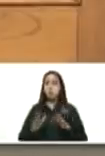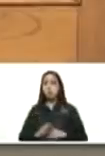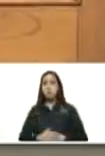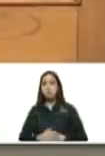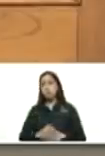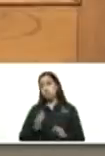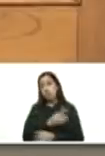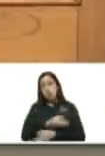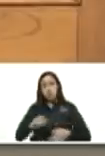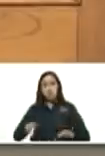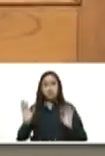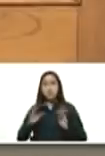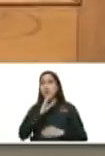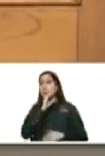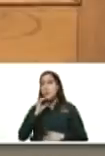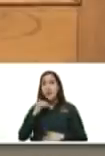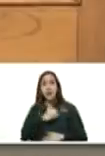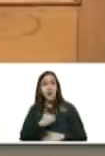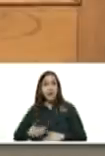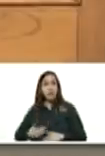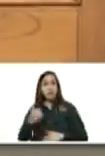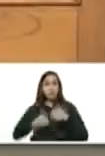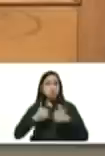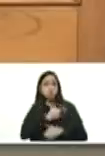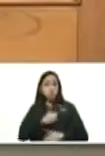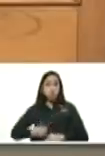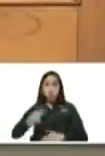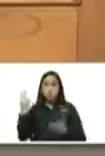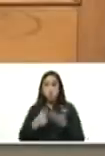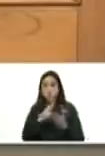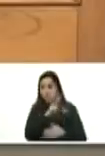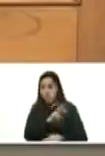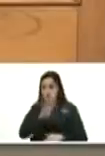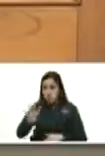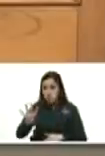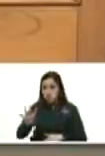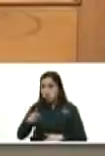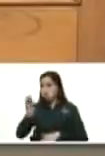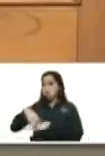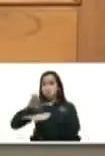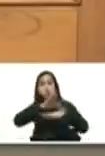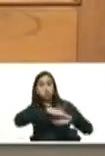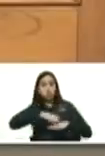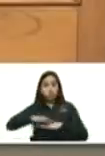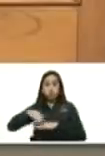excelente Capriles si quiere ser candidato presidencial en 2024 se lo dice a todo el mundo